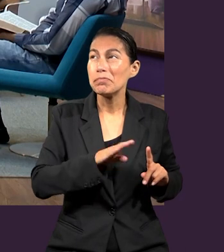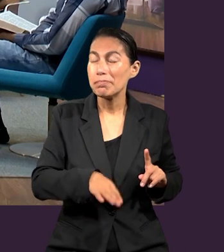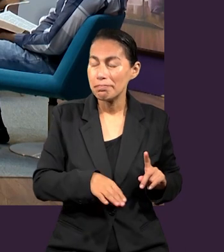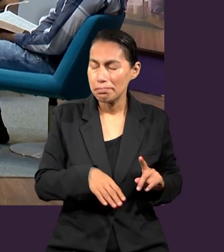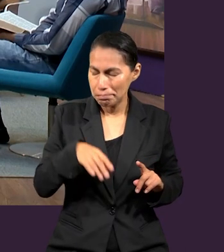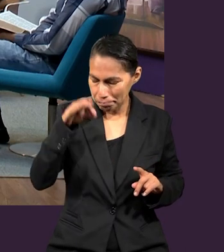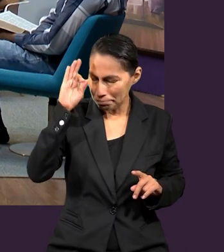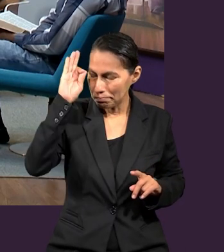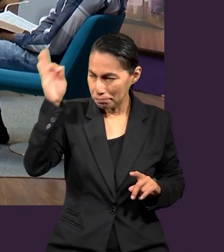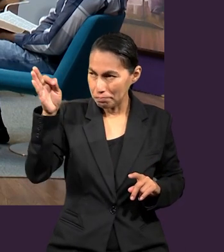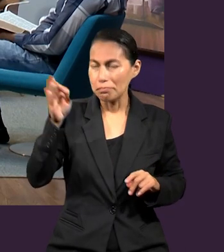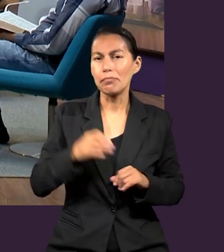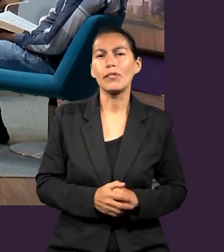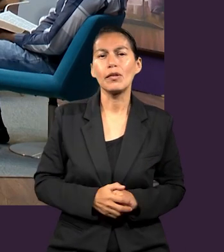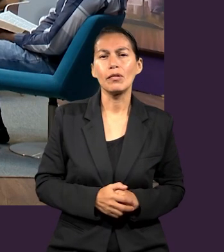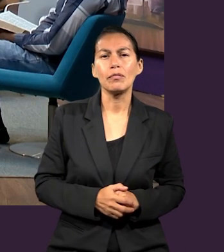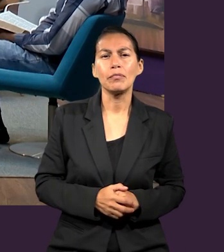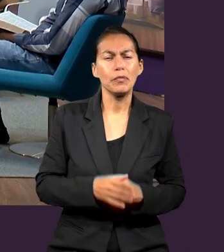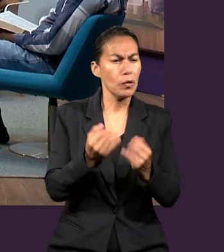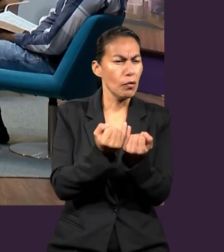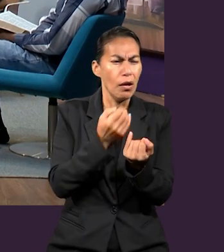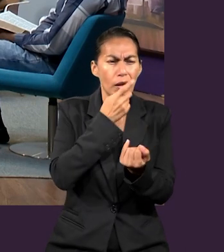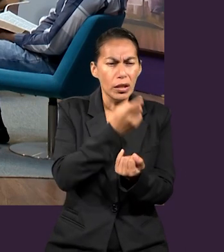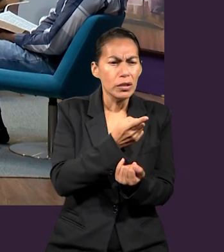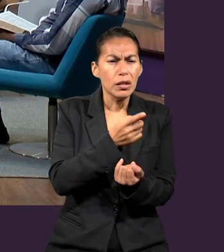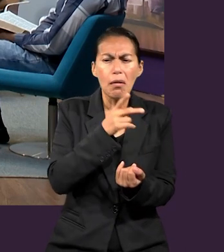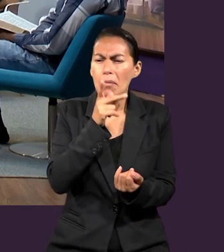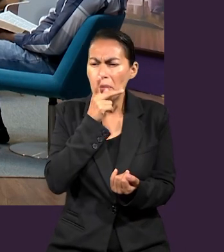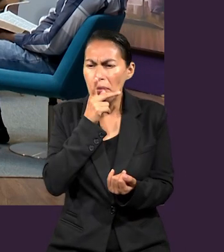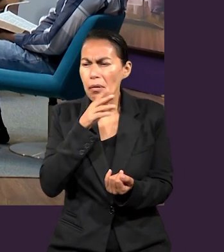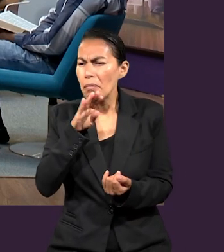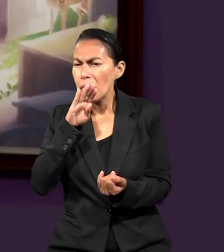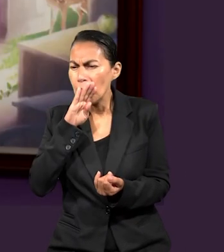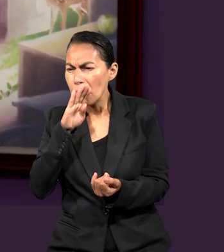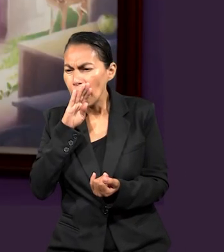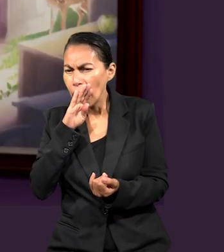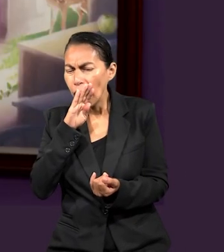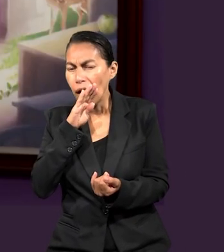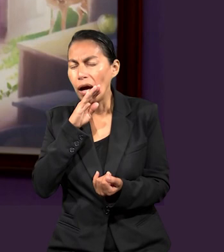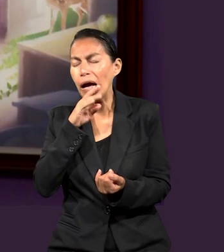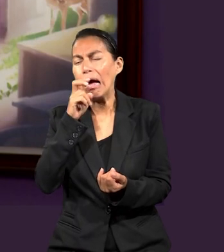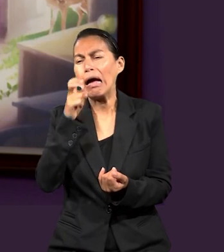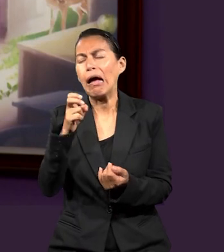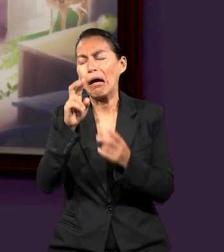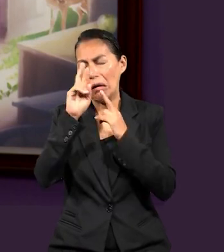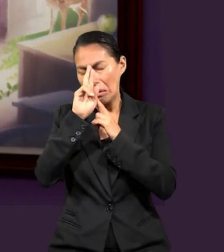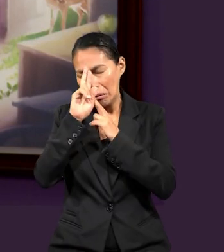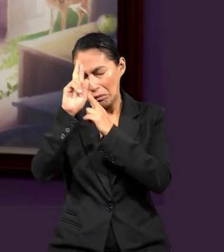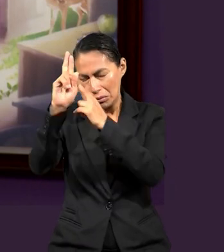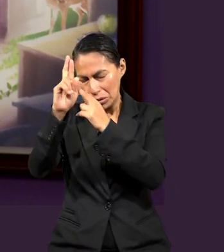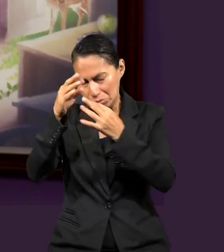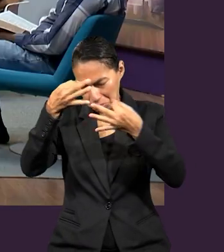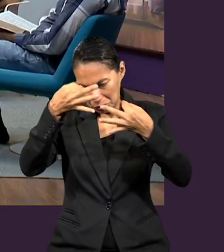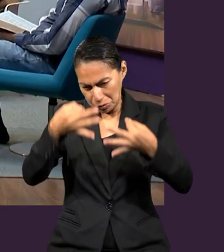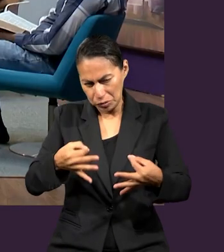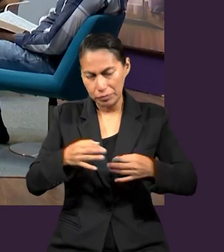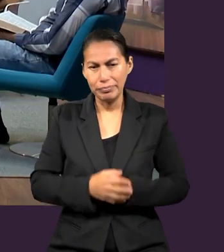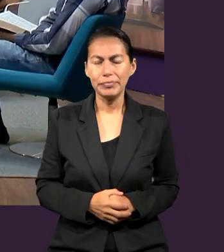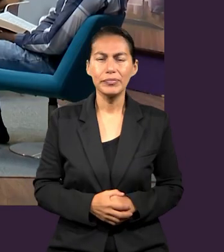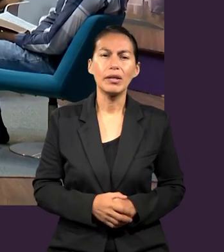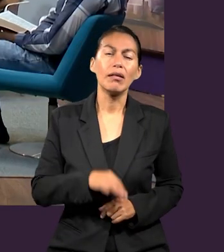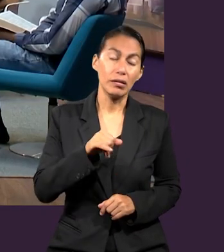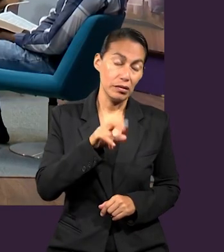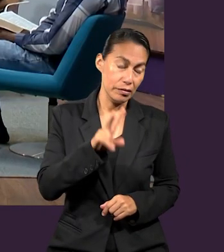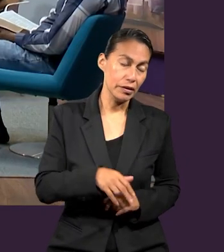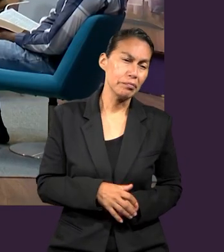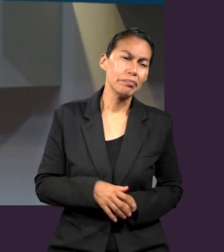sus padres son sus padres, sométanse, hagan lo que les pida y verán que les va a ir mejor. A mí me encanta, yo veo